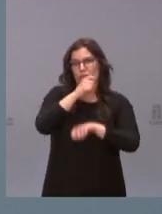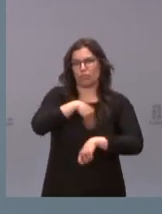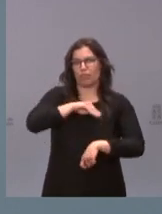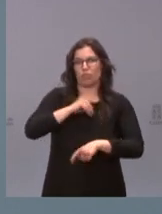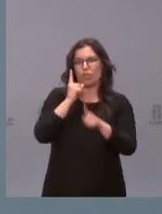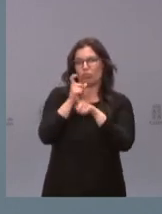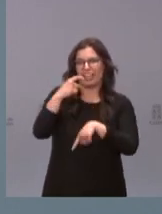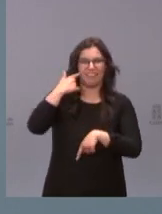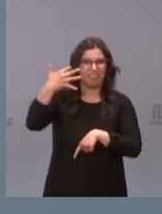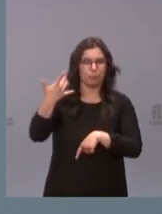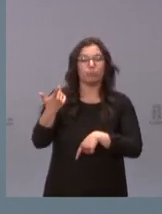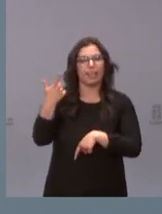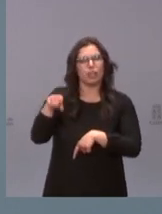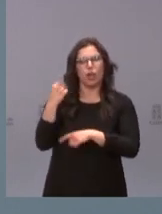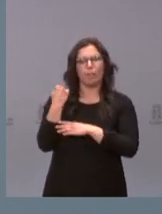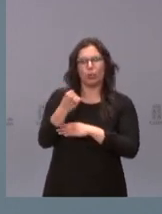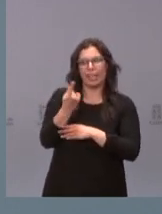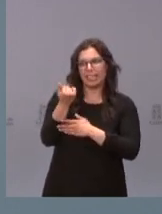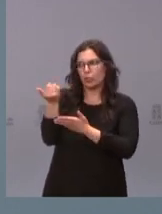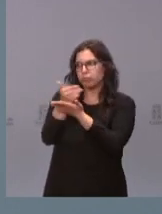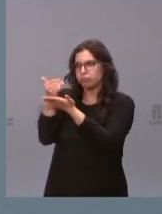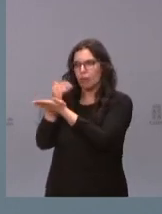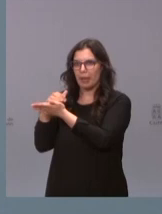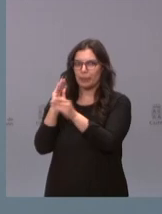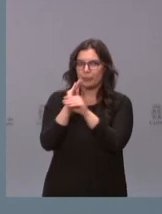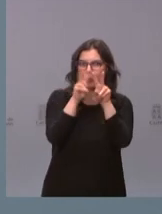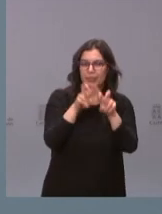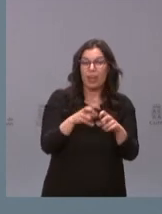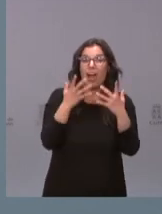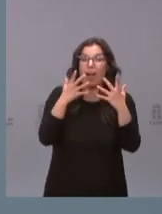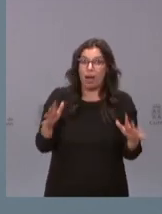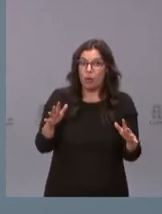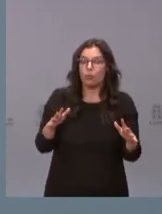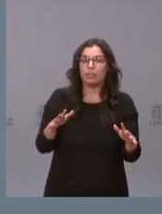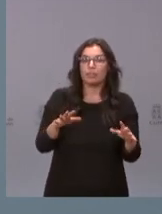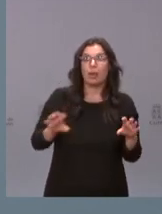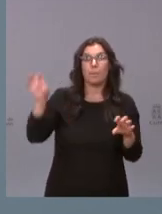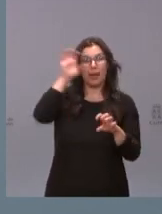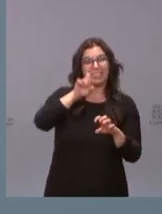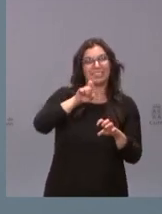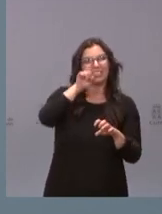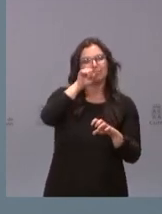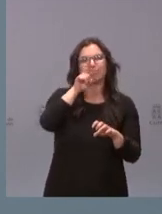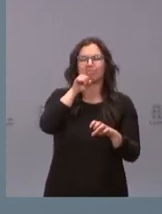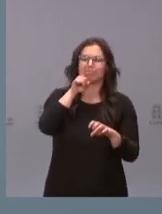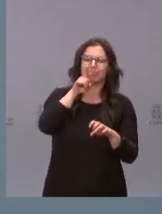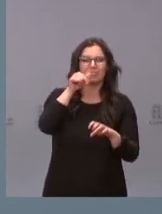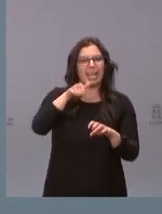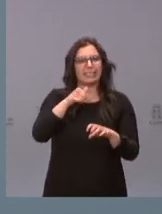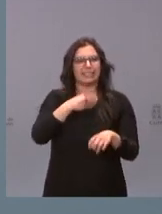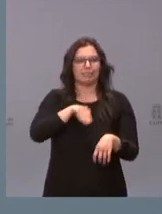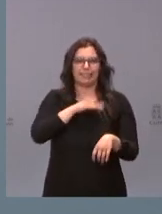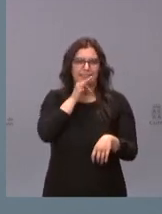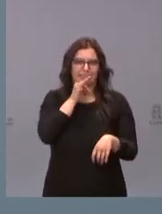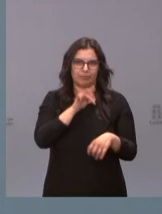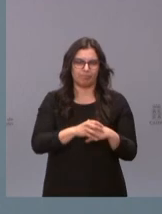que apoyan la investigación, todavía esa inversión que existe en los países anglosajones en España todavía no se